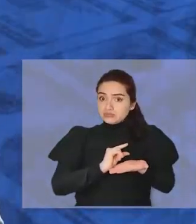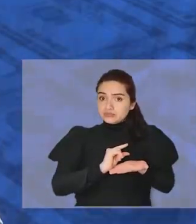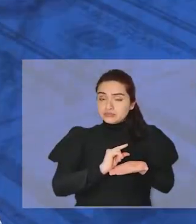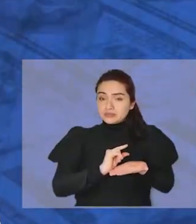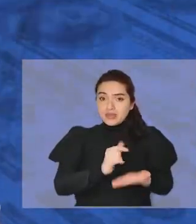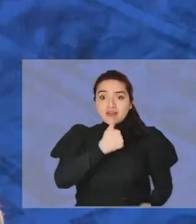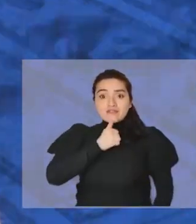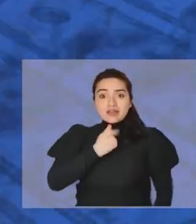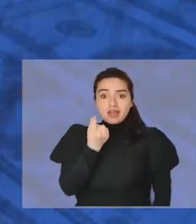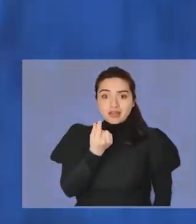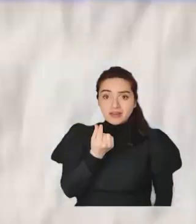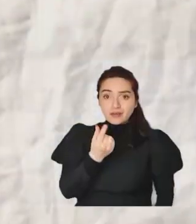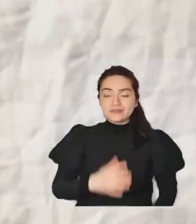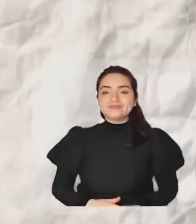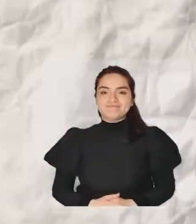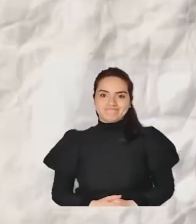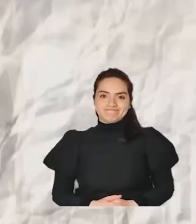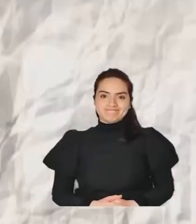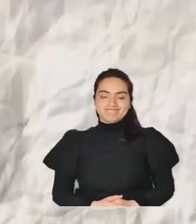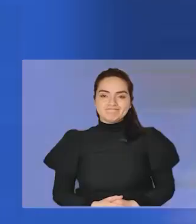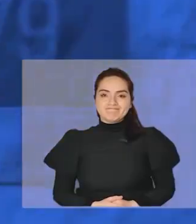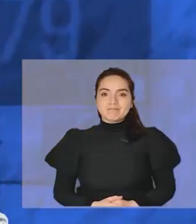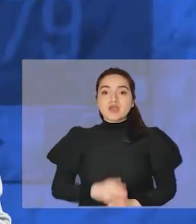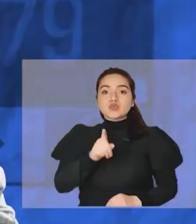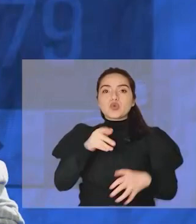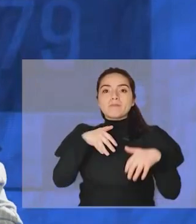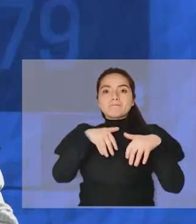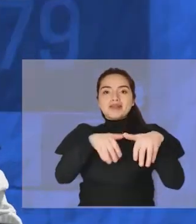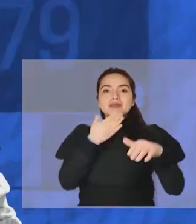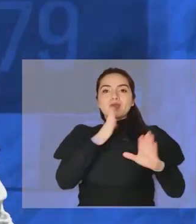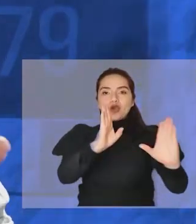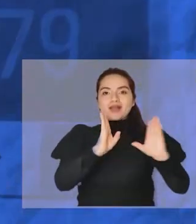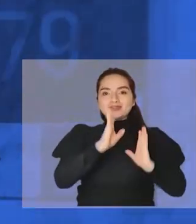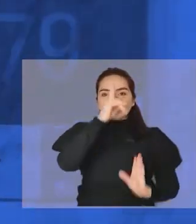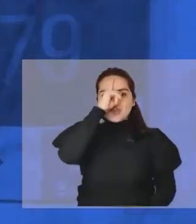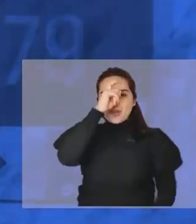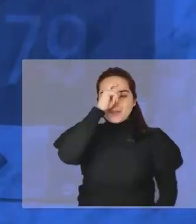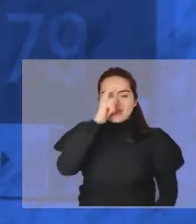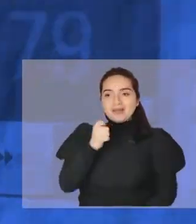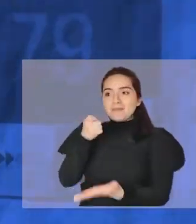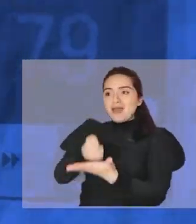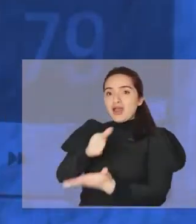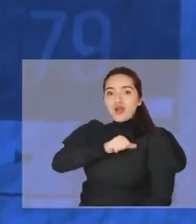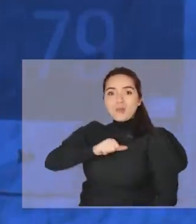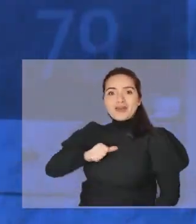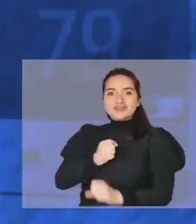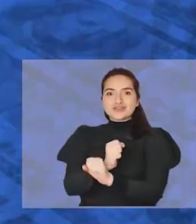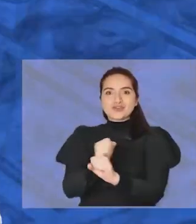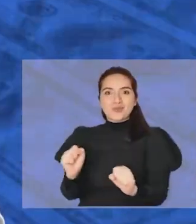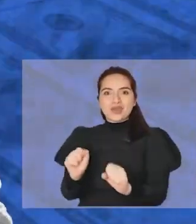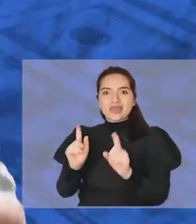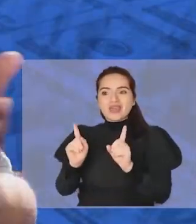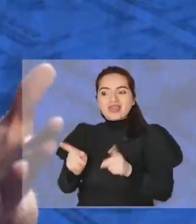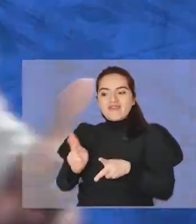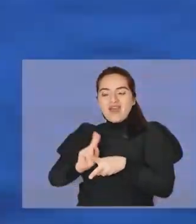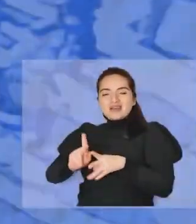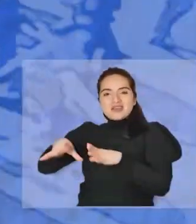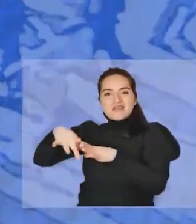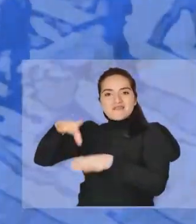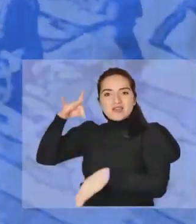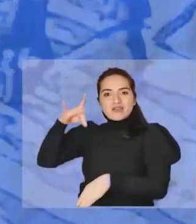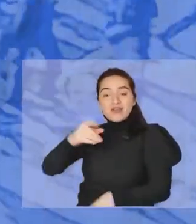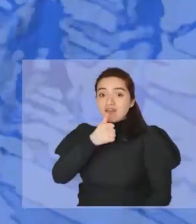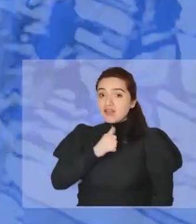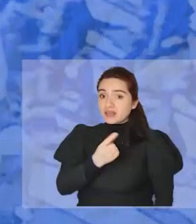Entonces, ¿faltaba plata? Cuando marchaste por mejor salud era porque no te alcanzaba para la operación y tenías que hacer un bingo. Entonces, ¿faltaba plata?